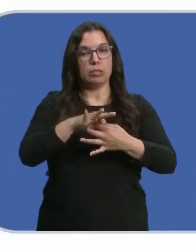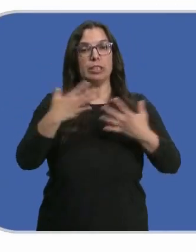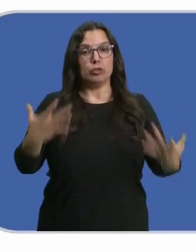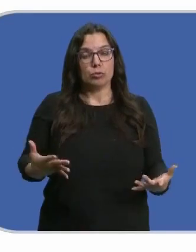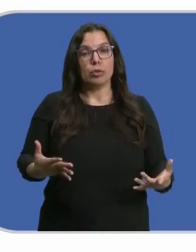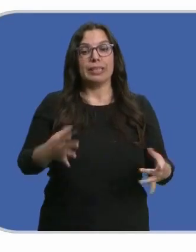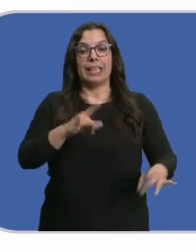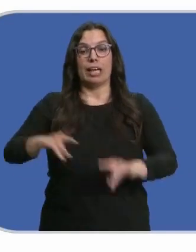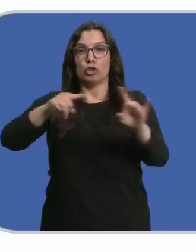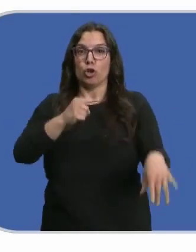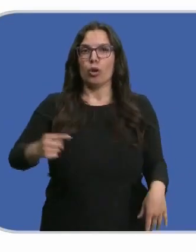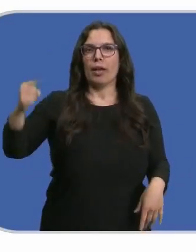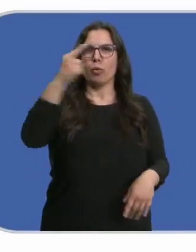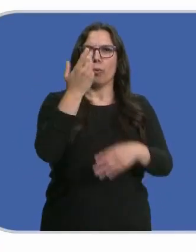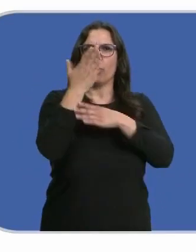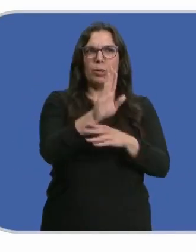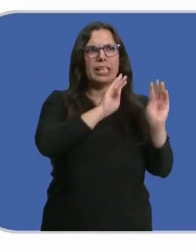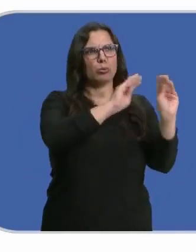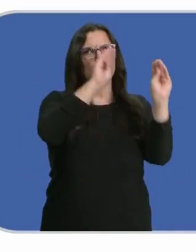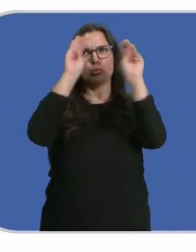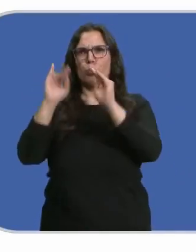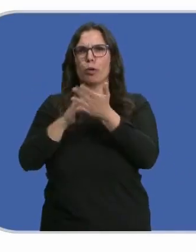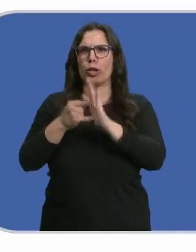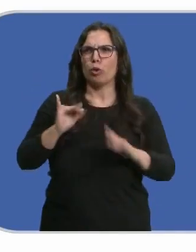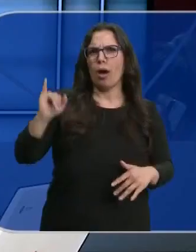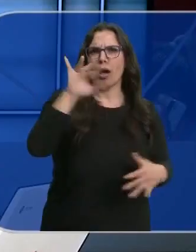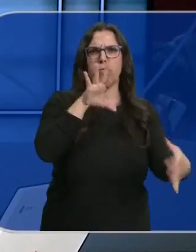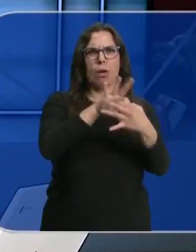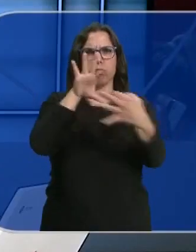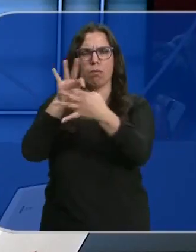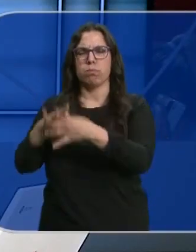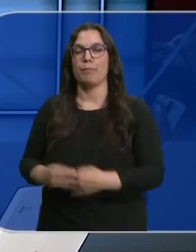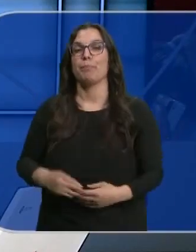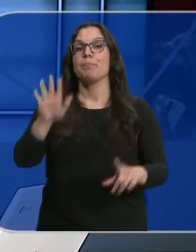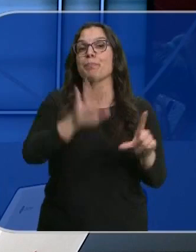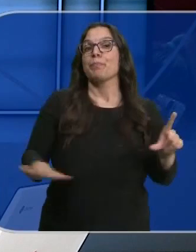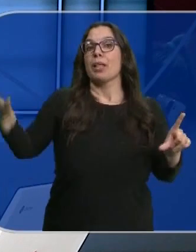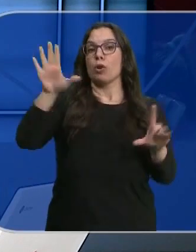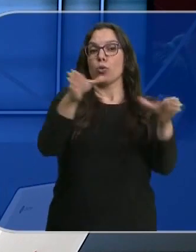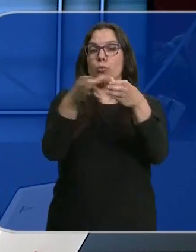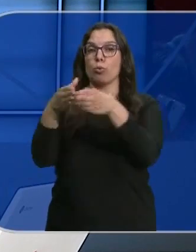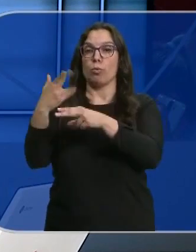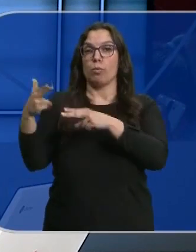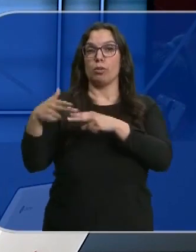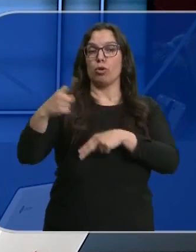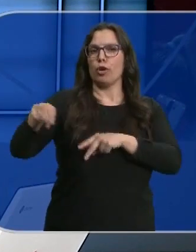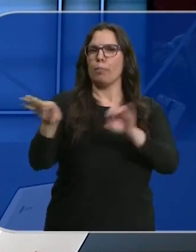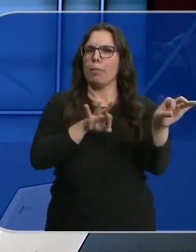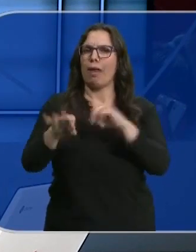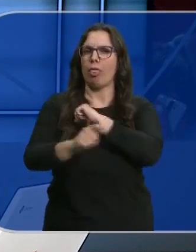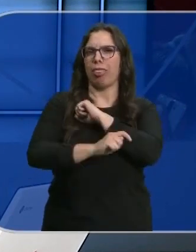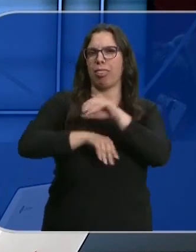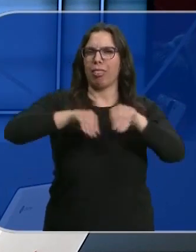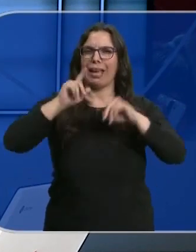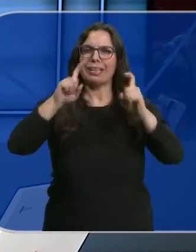para cada parte del territorio tenemos una propuesta y tenemos proyecto. A nivel nacional, los partidos tienen a punto sus estrategias para